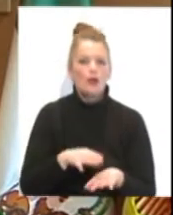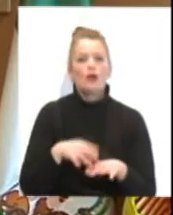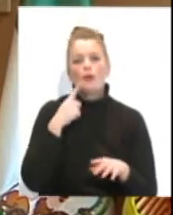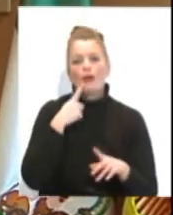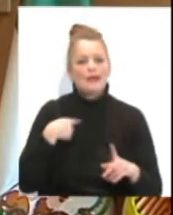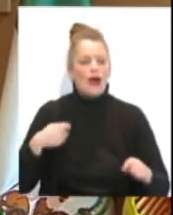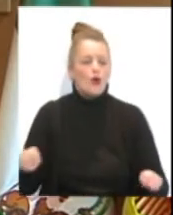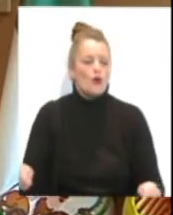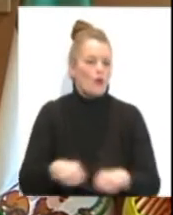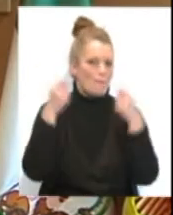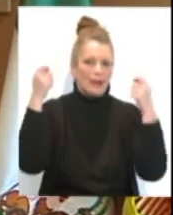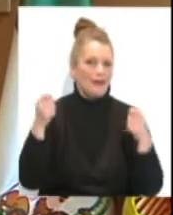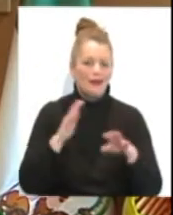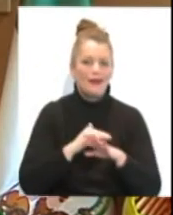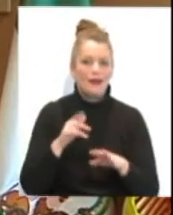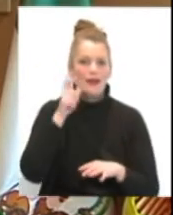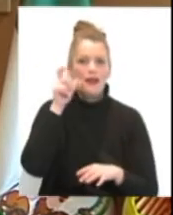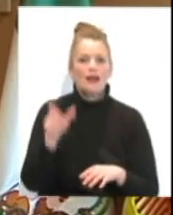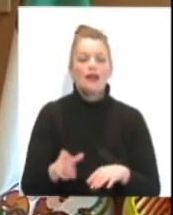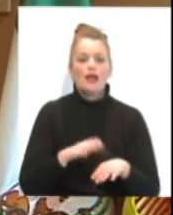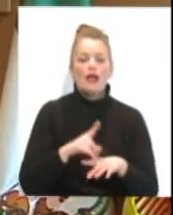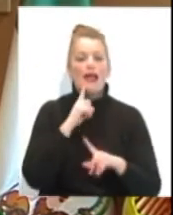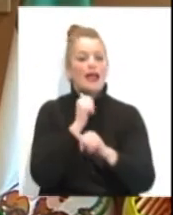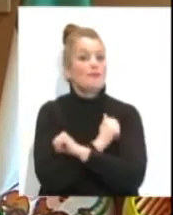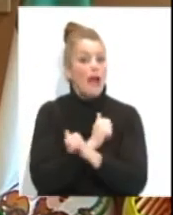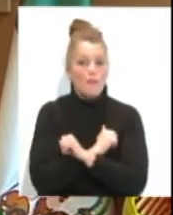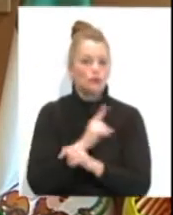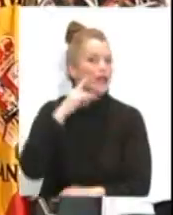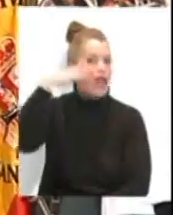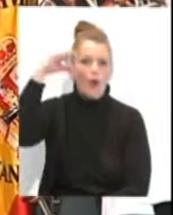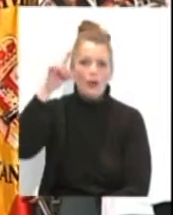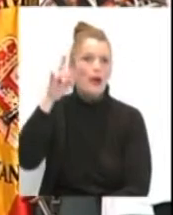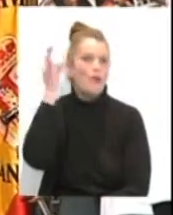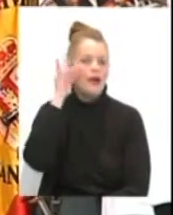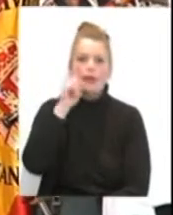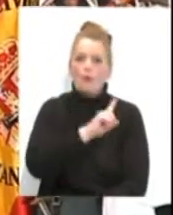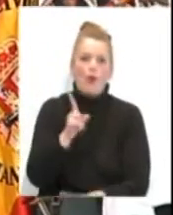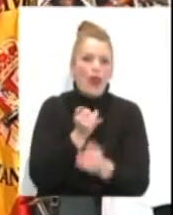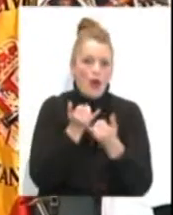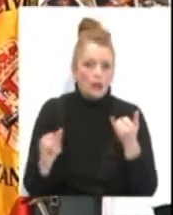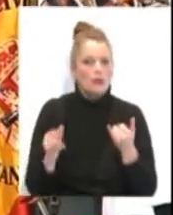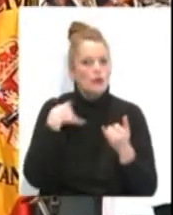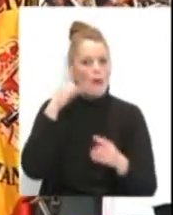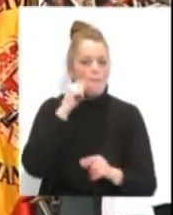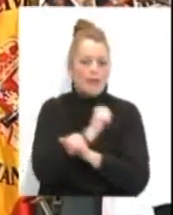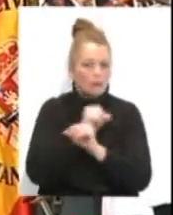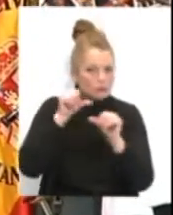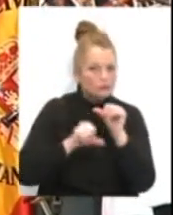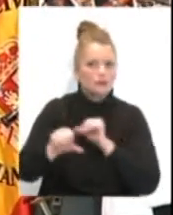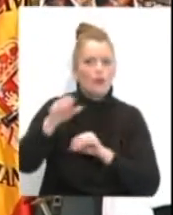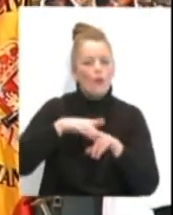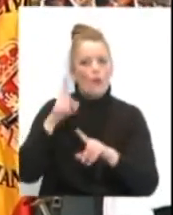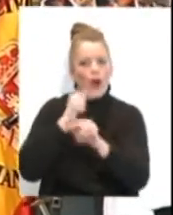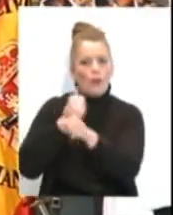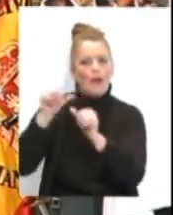techo de cristal, porque como ella dice, esperemos que no sea la única ni la última, sino que haya muchas más detrás de ellas que puedan seguir también ese camino.